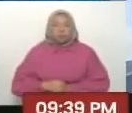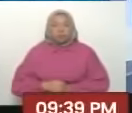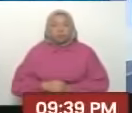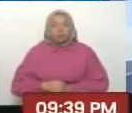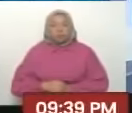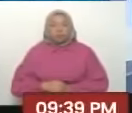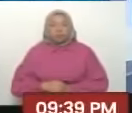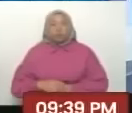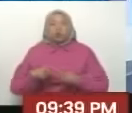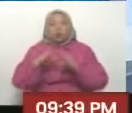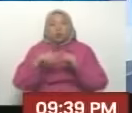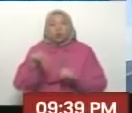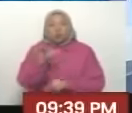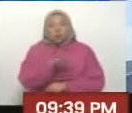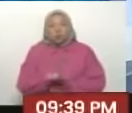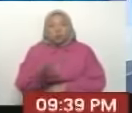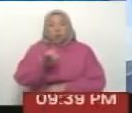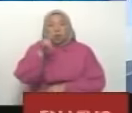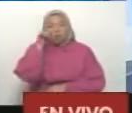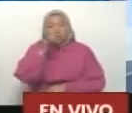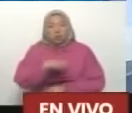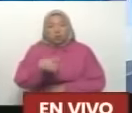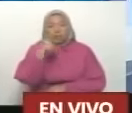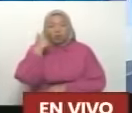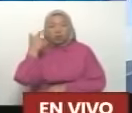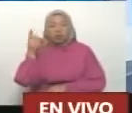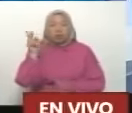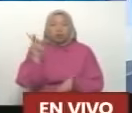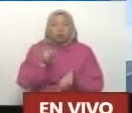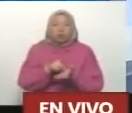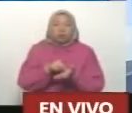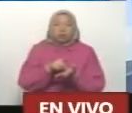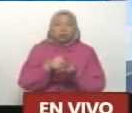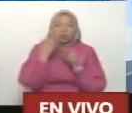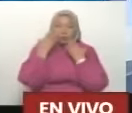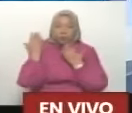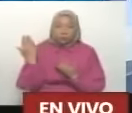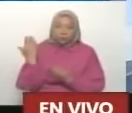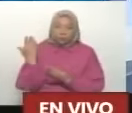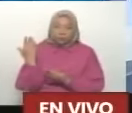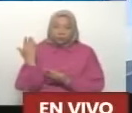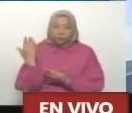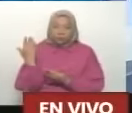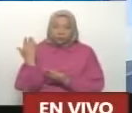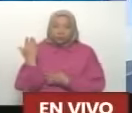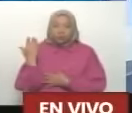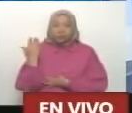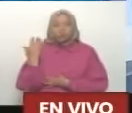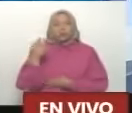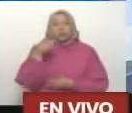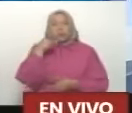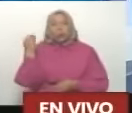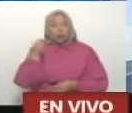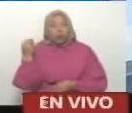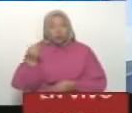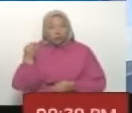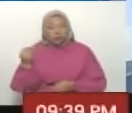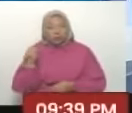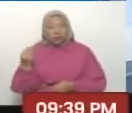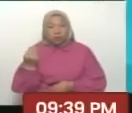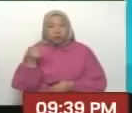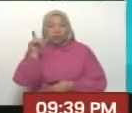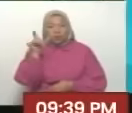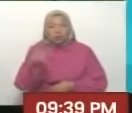Zona Juventud. La fuga. Vamos a ver la palabra desde aquí. Allá en la Zona Juventud. A la